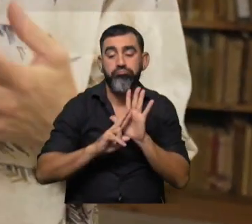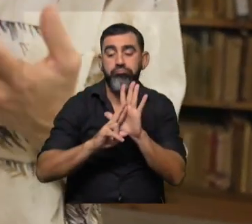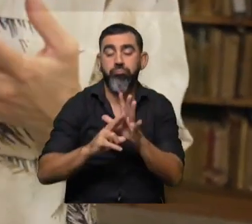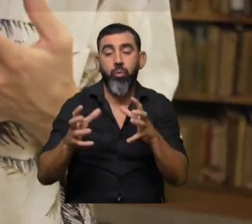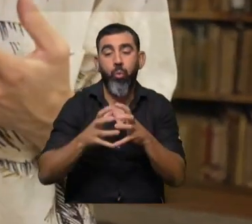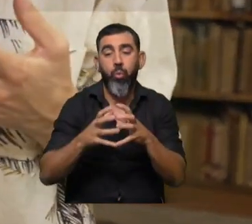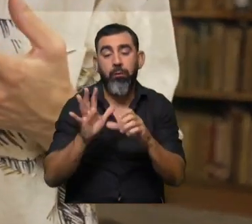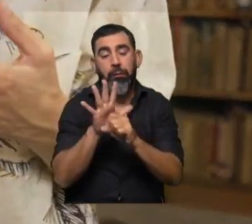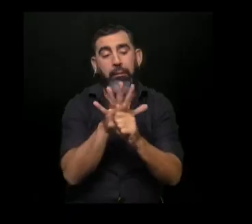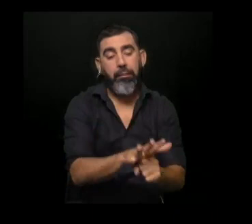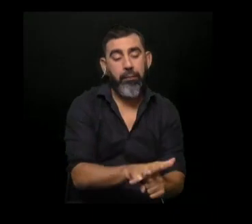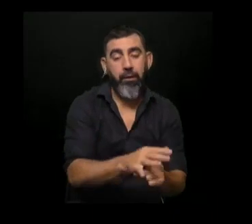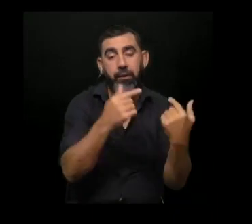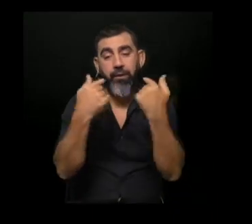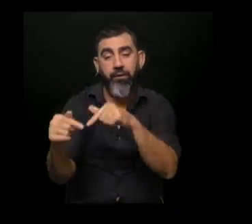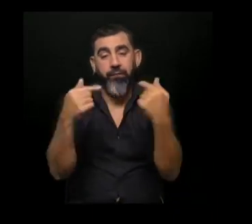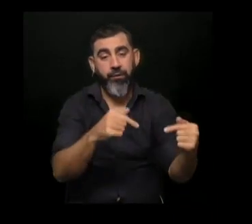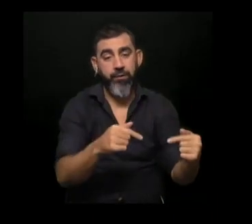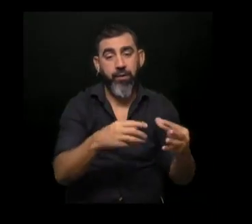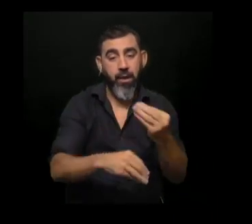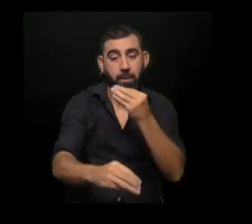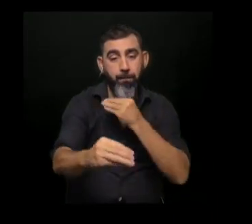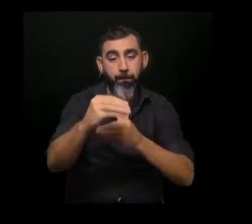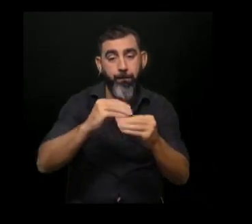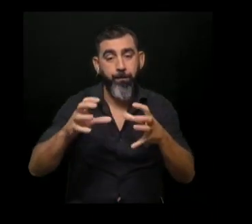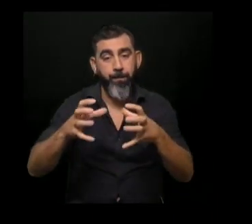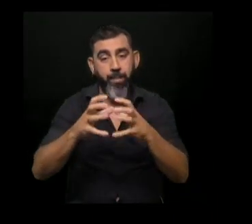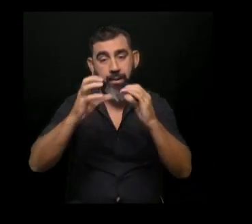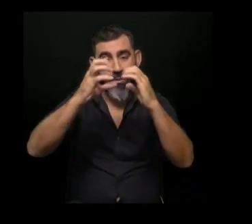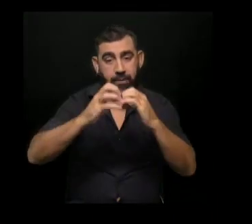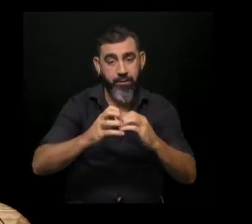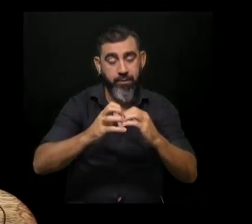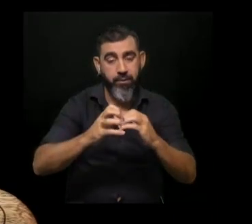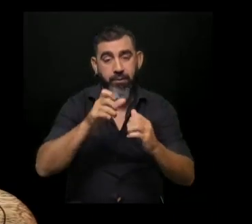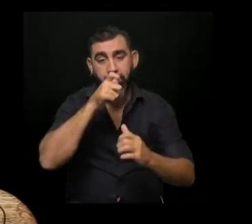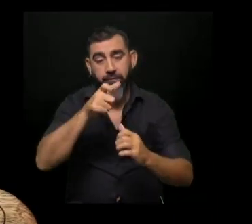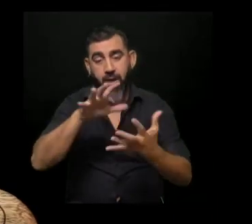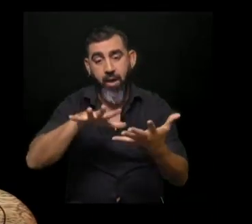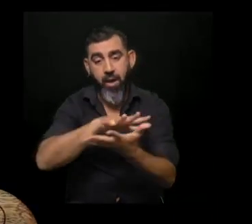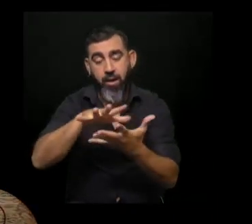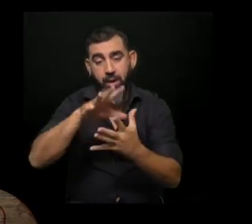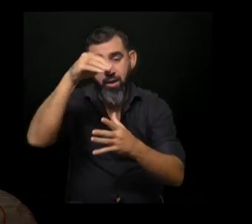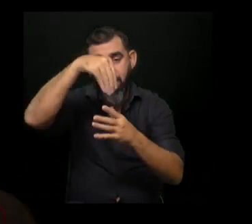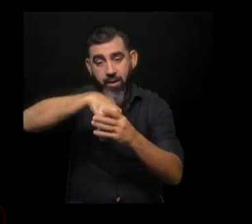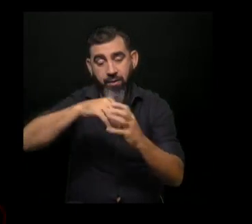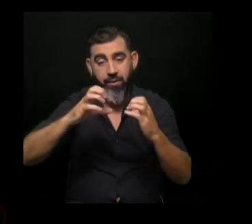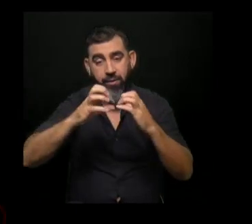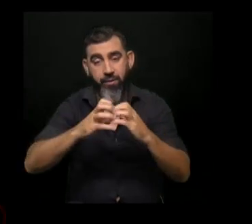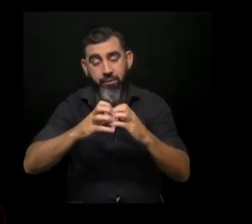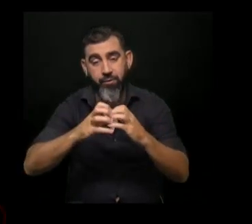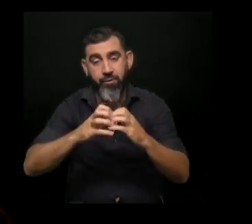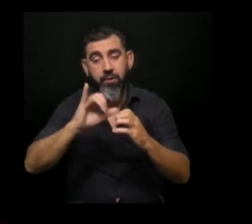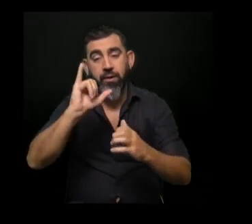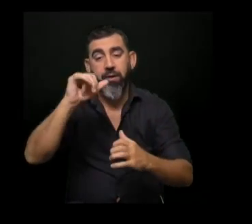marginado distinto al mío. Y la empatía en el cerebro tiene que ver con áreas como de la parte de adentro del cerebro medial, como la